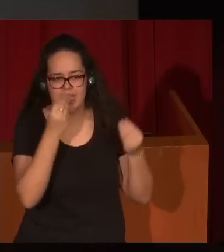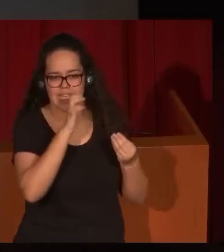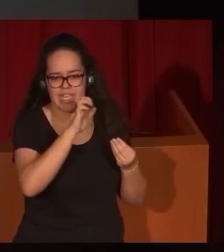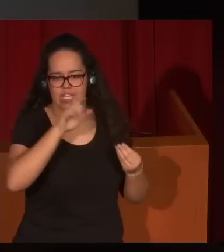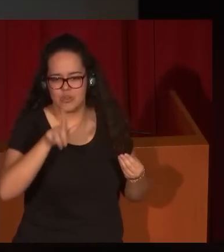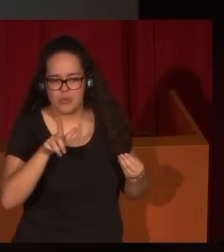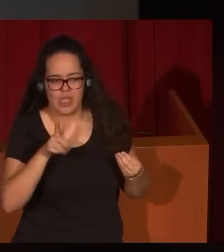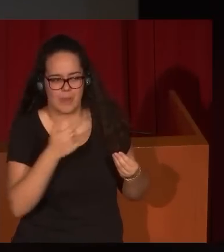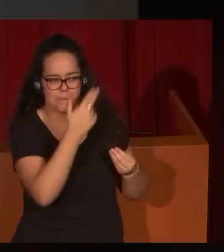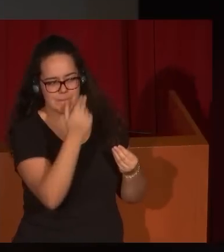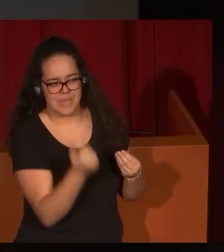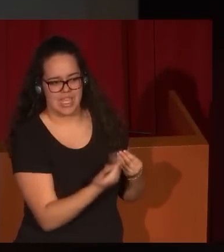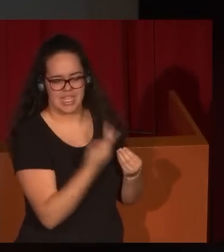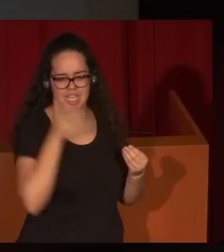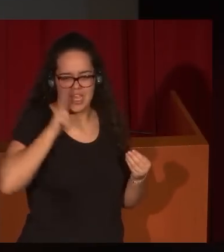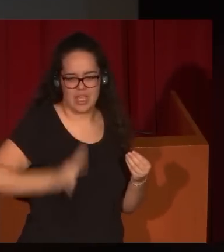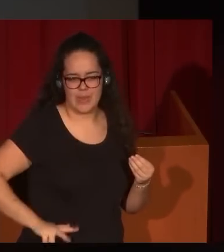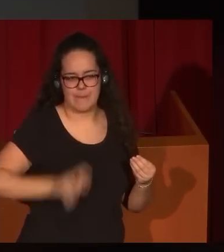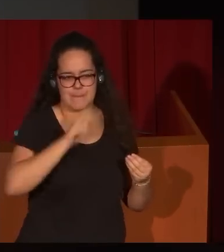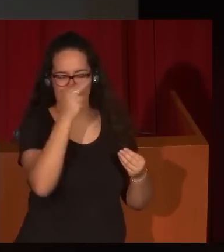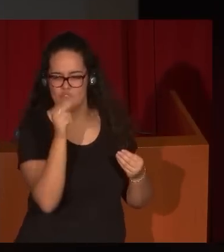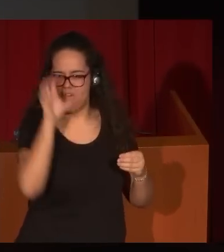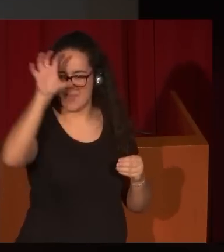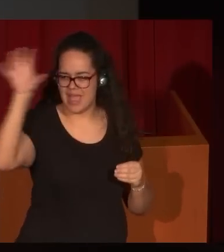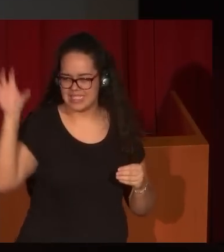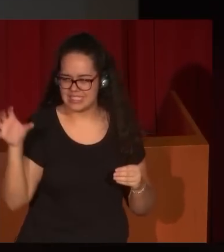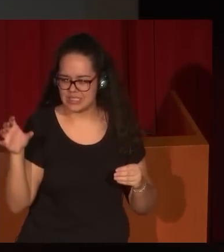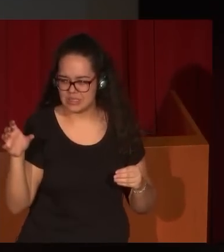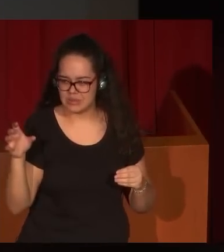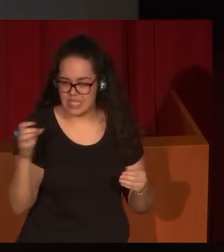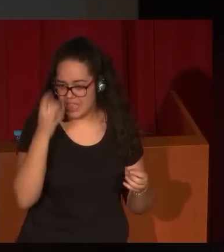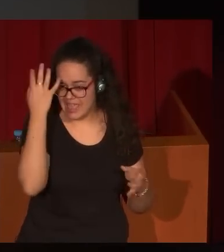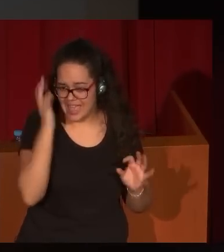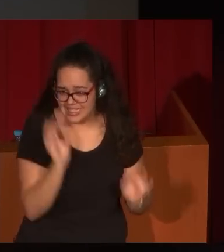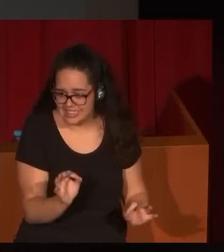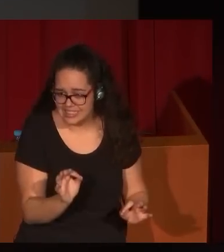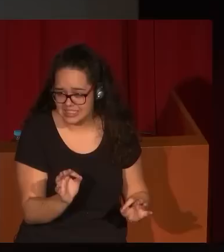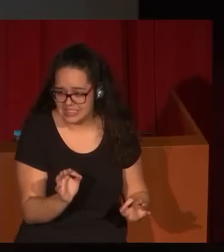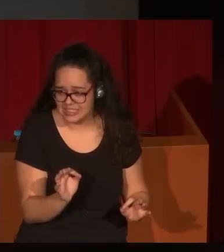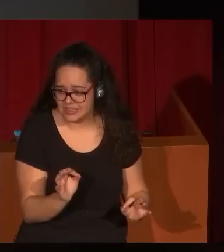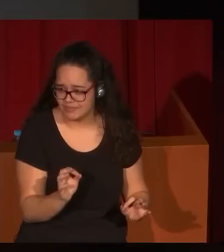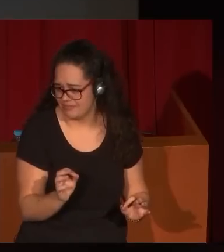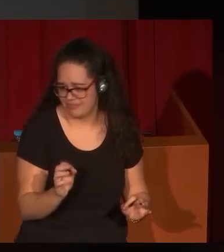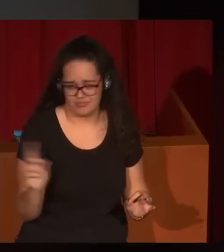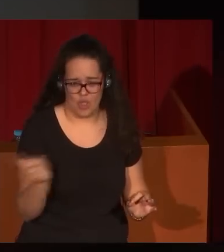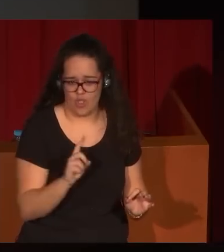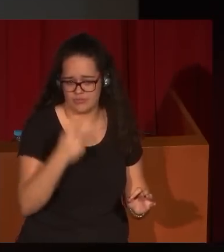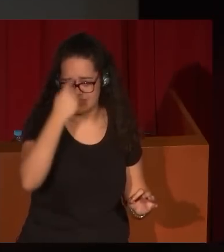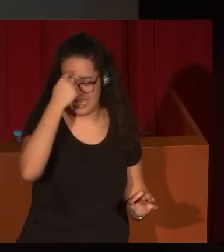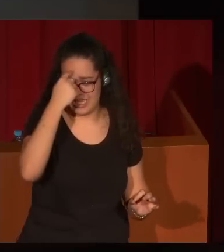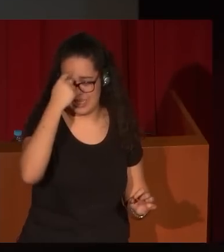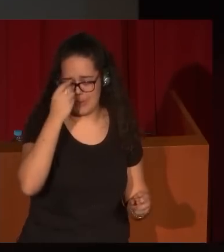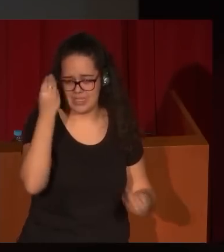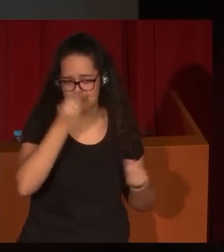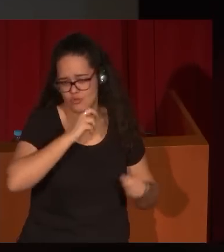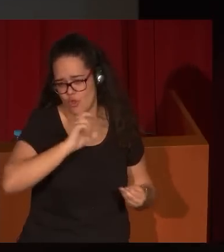XVIII y como pintor de países. Yo creo que la idea que hoy tenemos de Eugenio Lucas, si vamos en nuestra cabeza, es muy otra. Pero eso es lo que